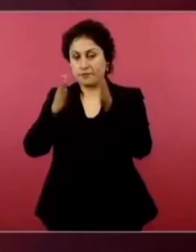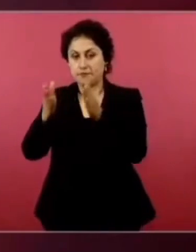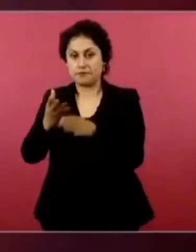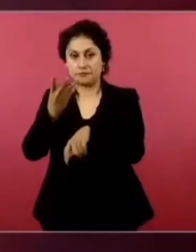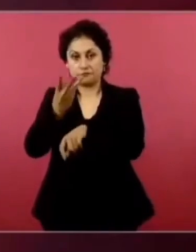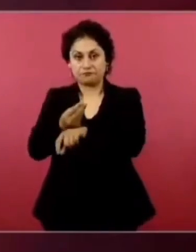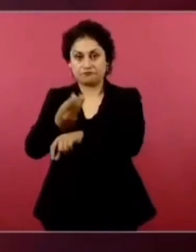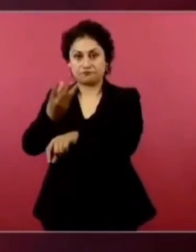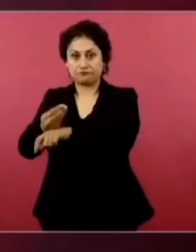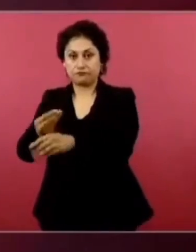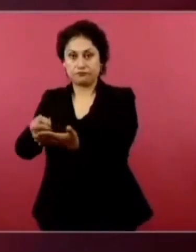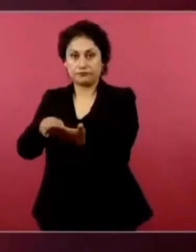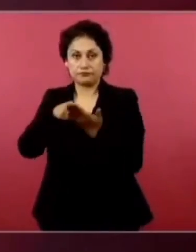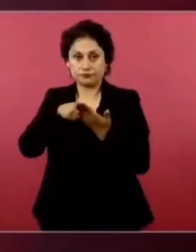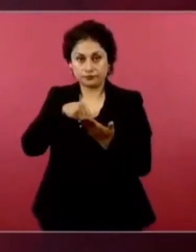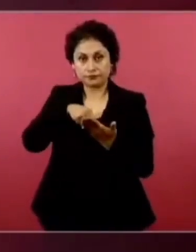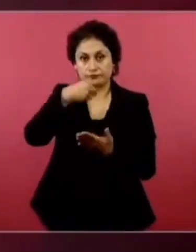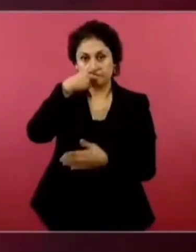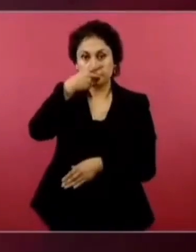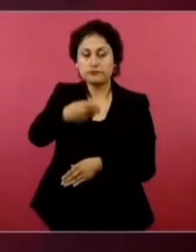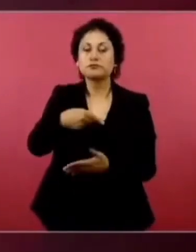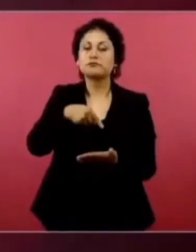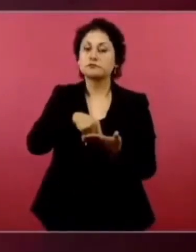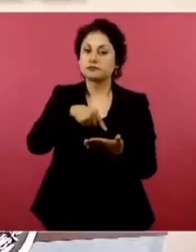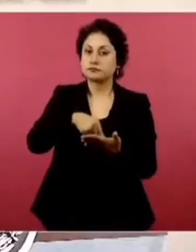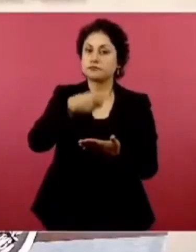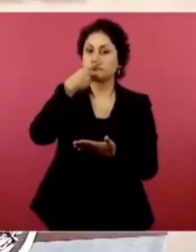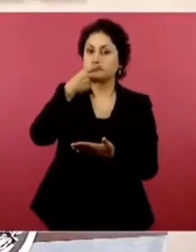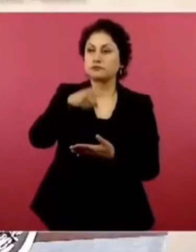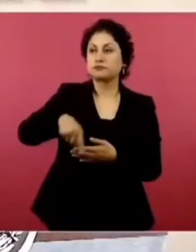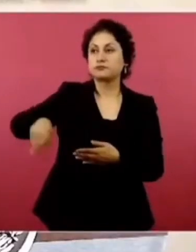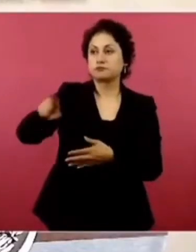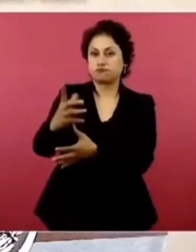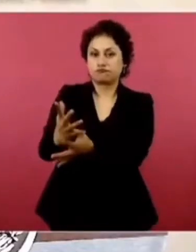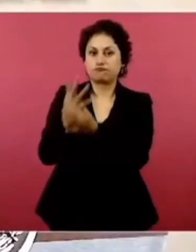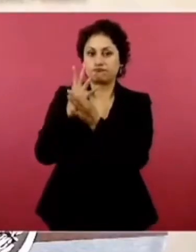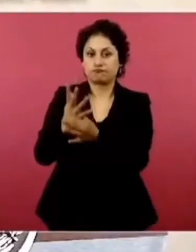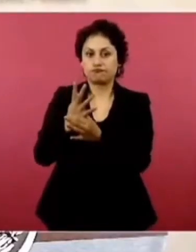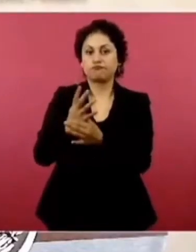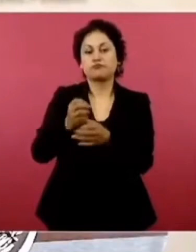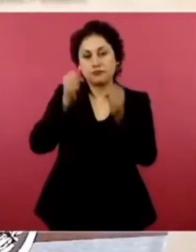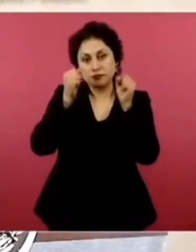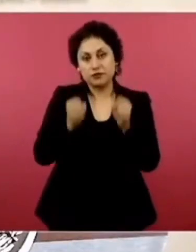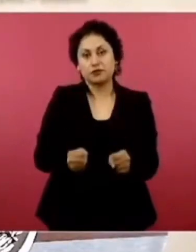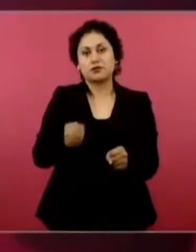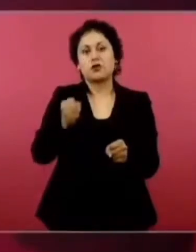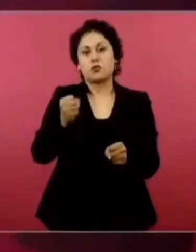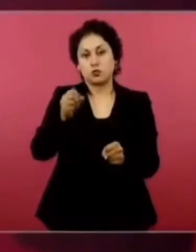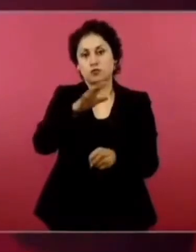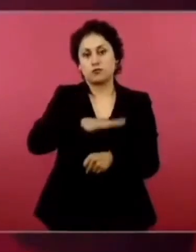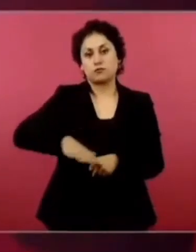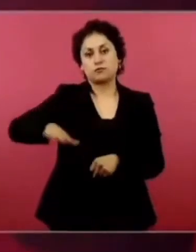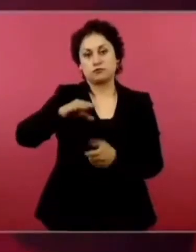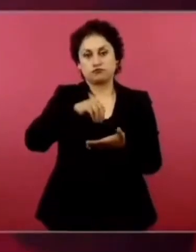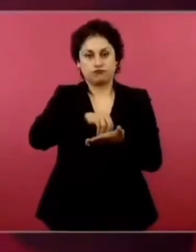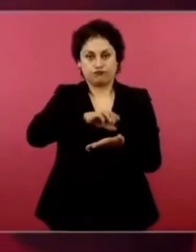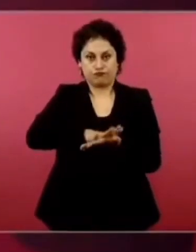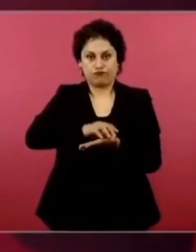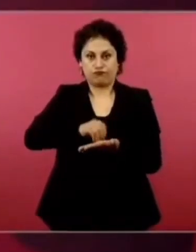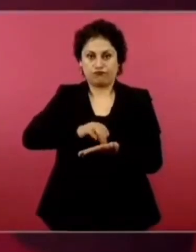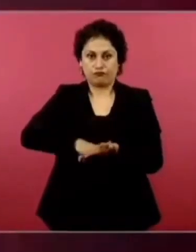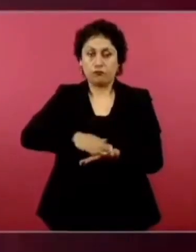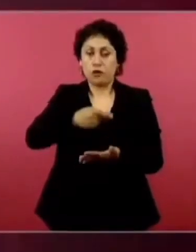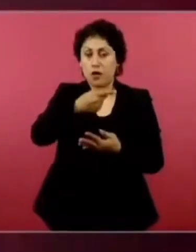y hay constancias de seguridad estructural que, a su vez, se registra. Es decir, hay todo un